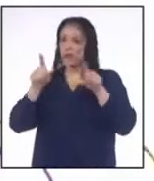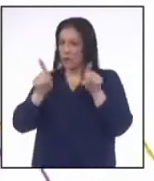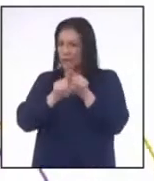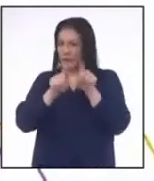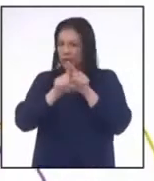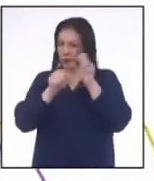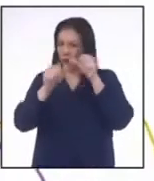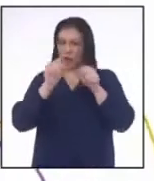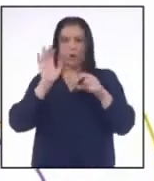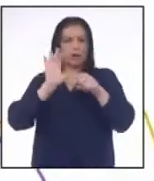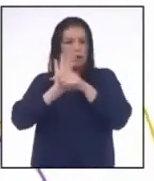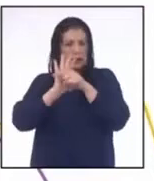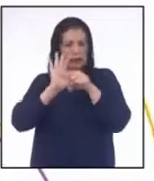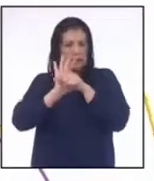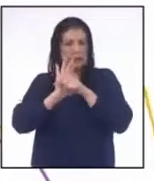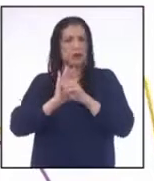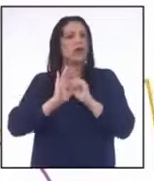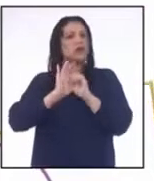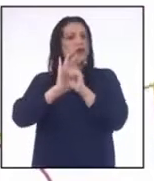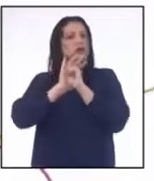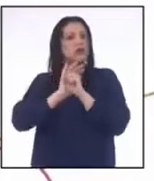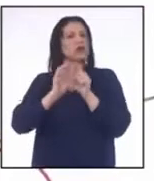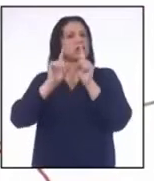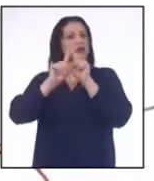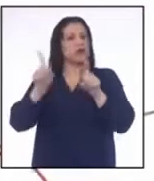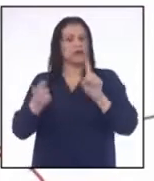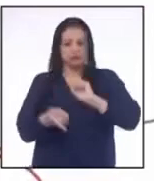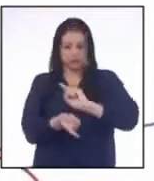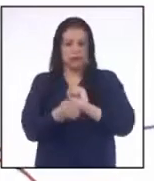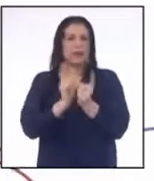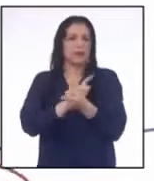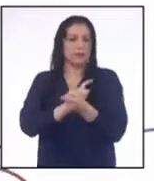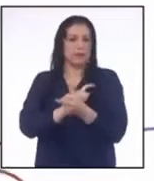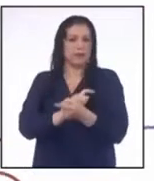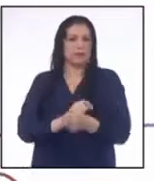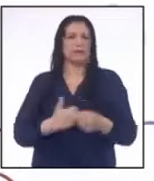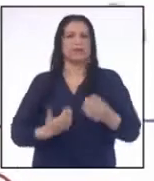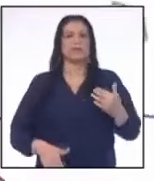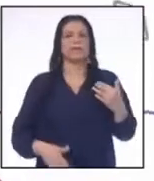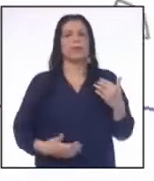un mismo número negativo Su signo de desigualdad cambiará